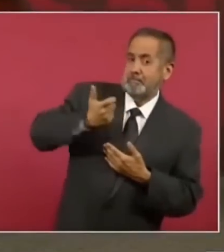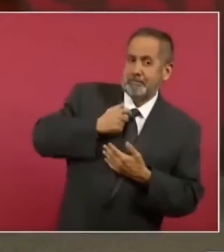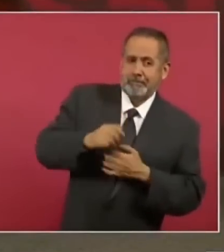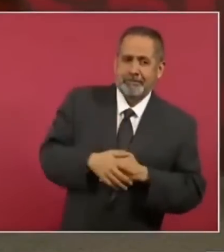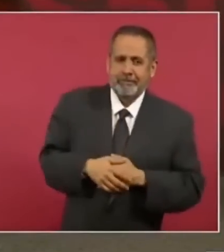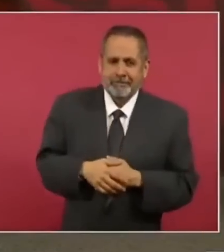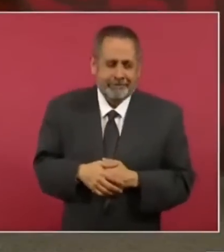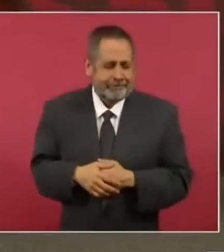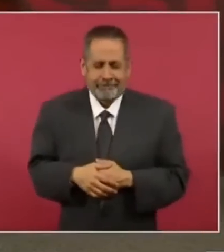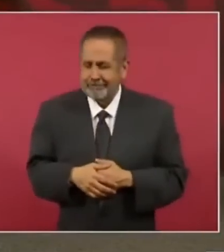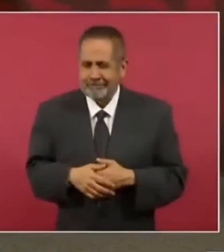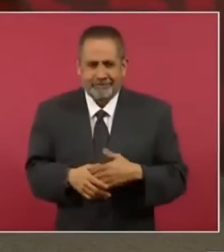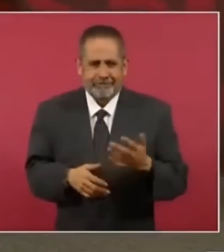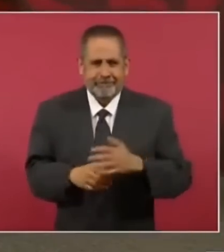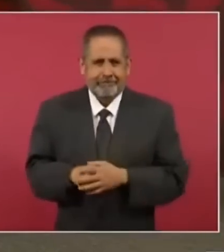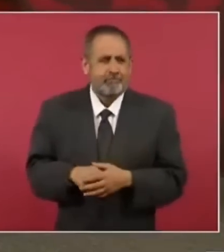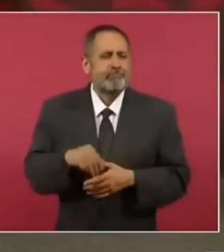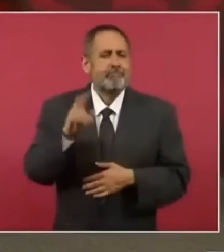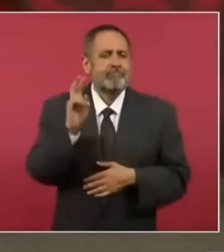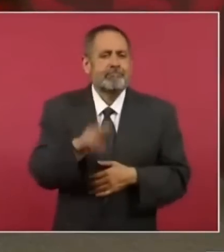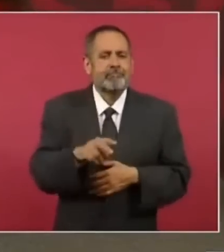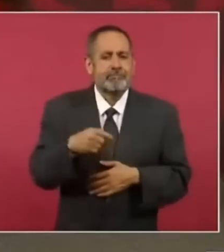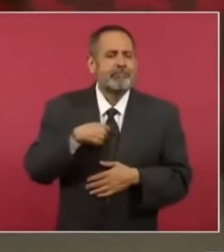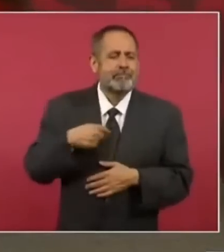Bueno, pues vámonos.